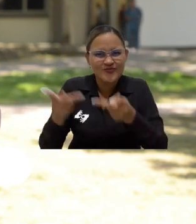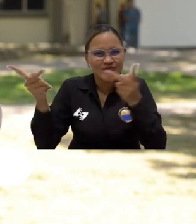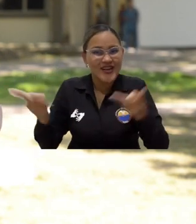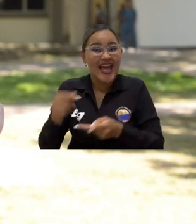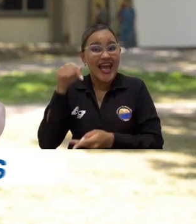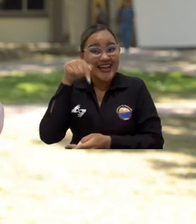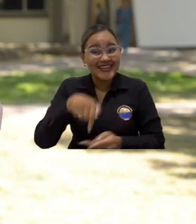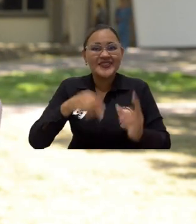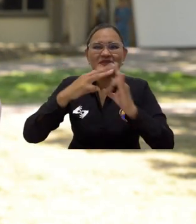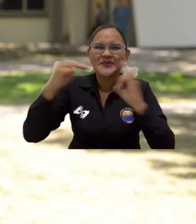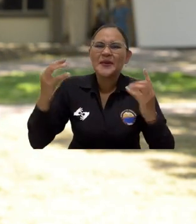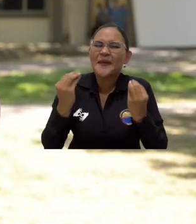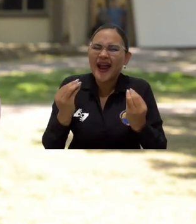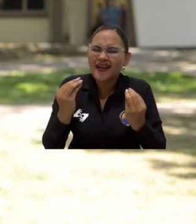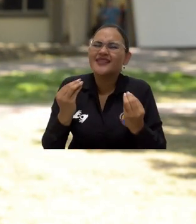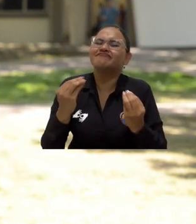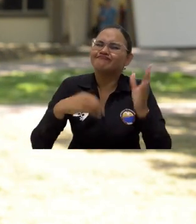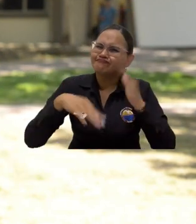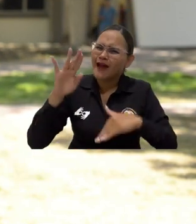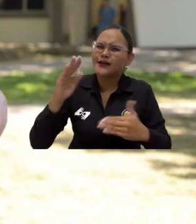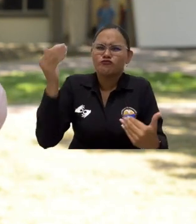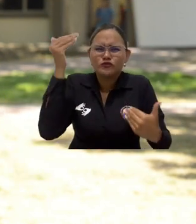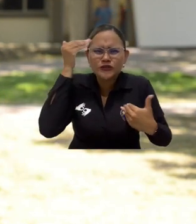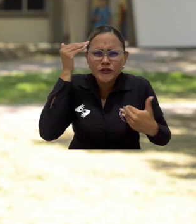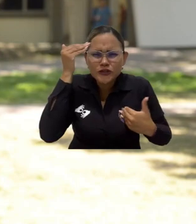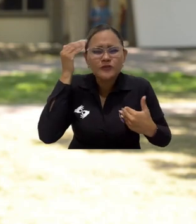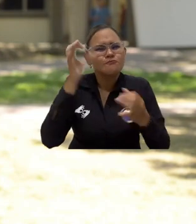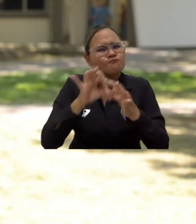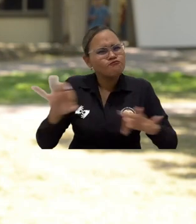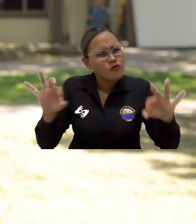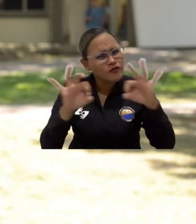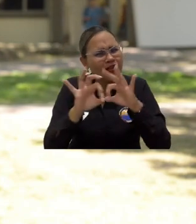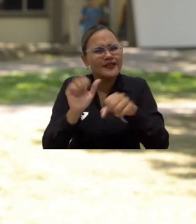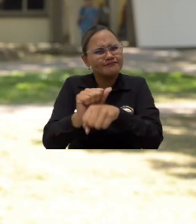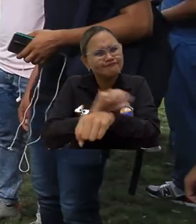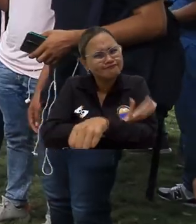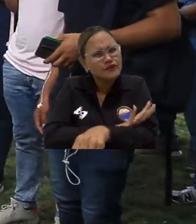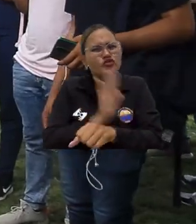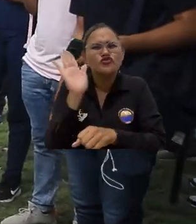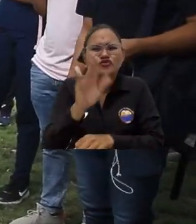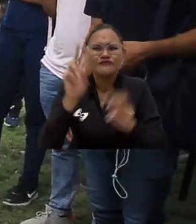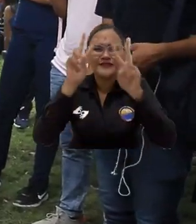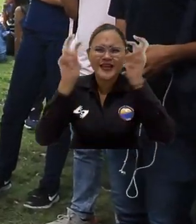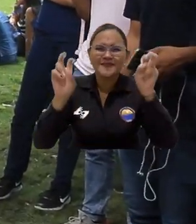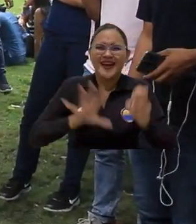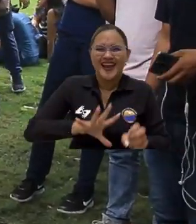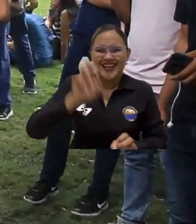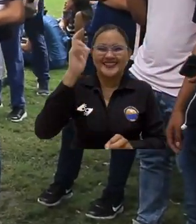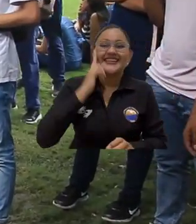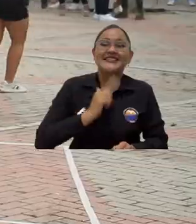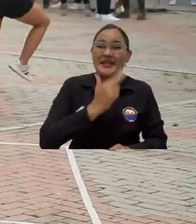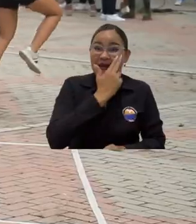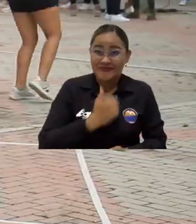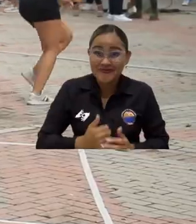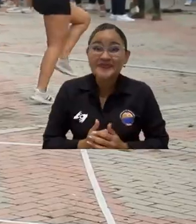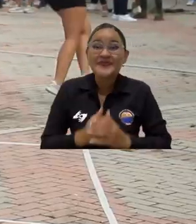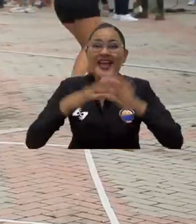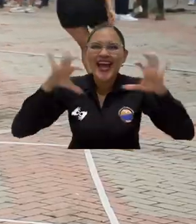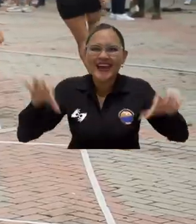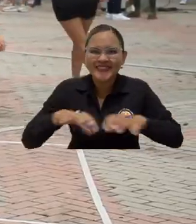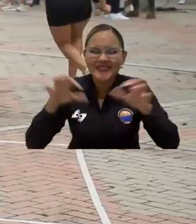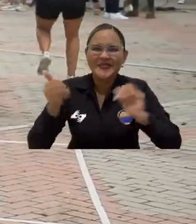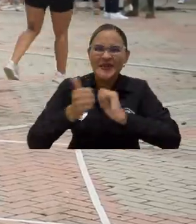información acerca de la concientización, de la sensibilización del cáncer de mama. Actividades académicas,